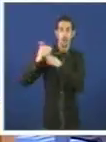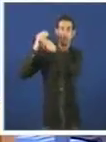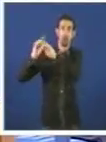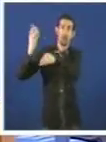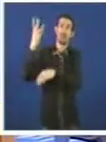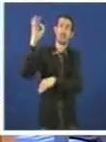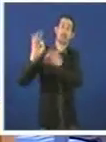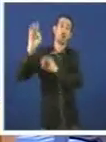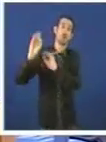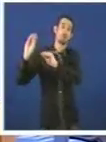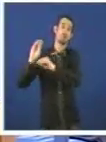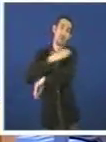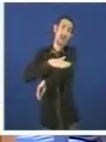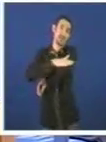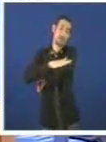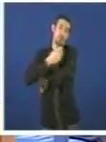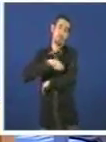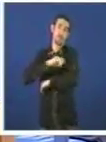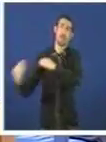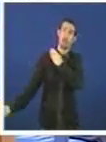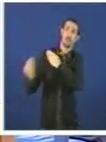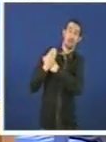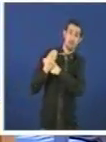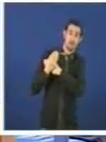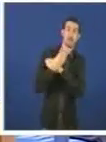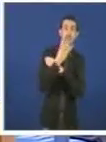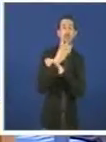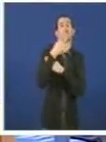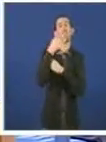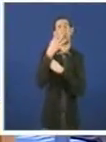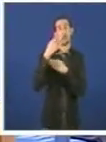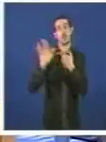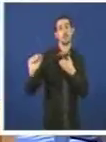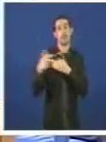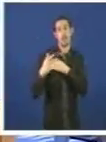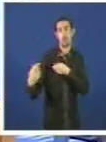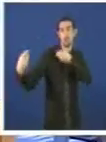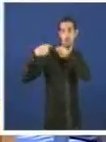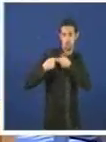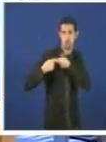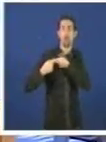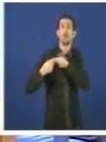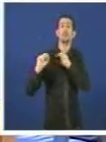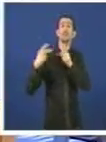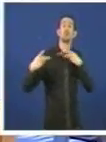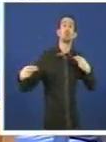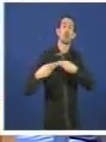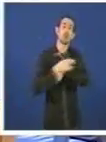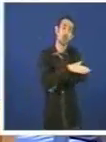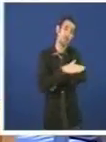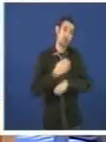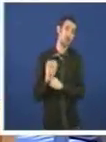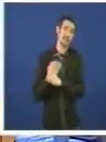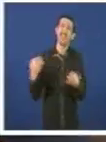que foi a única aportación 384 millóns nesta legislatura do Estado. E o segundo recorte que fixou o goberno socialista